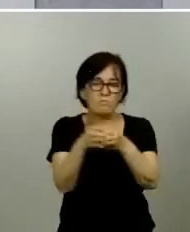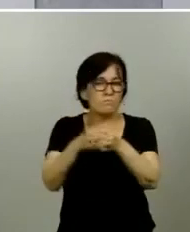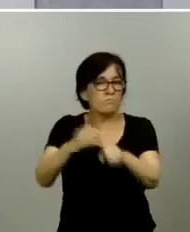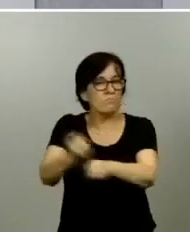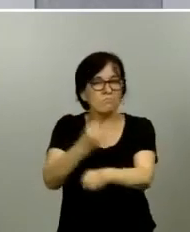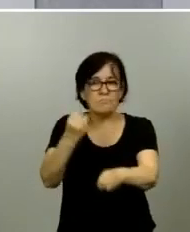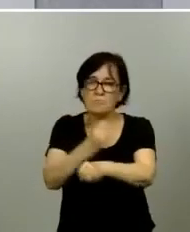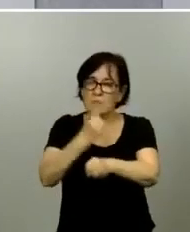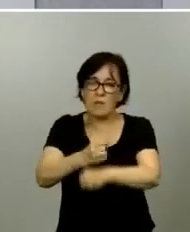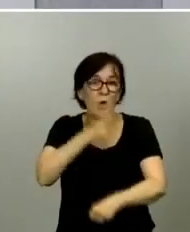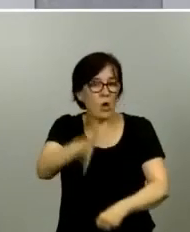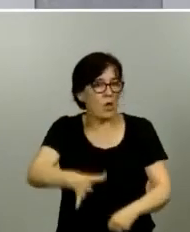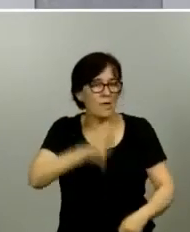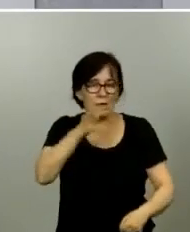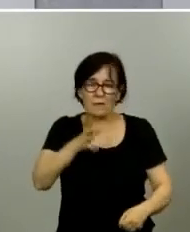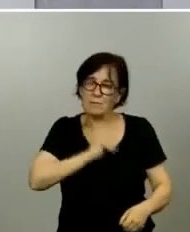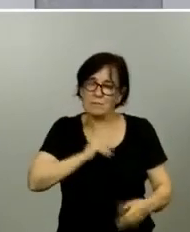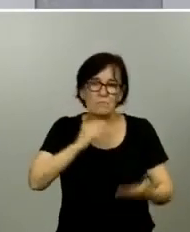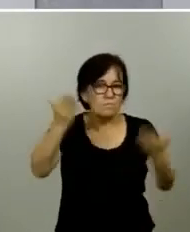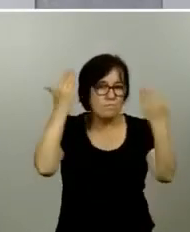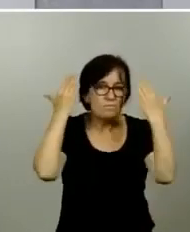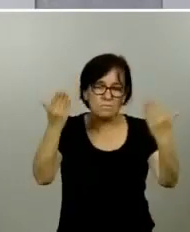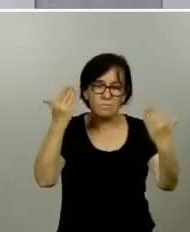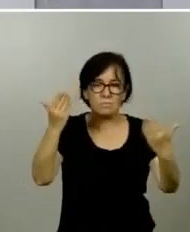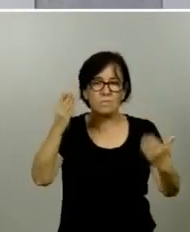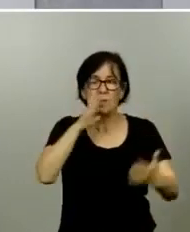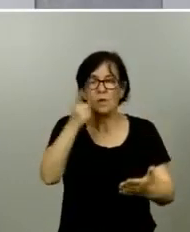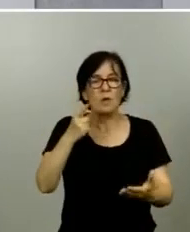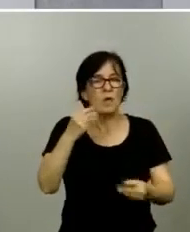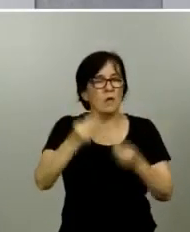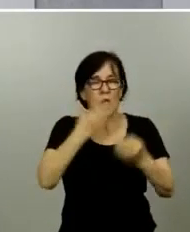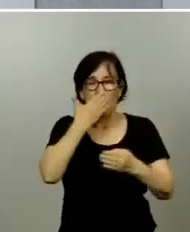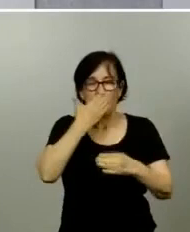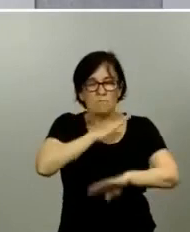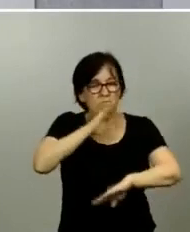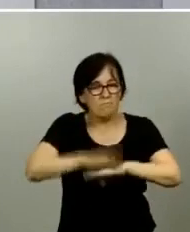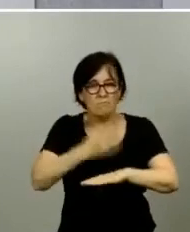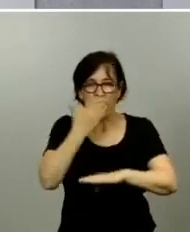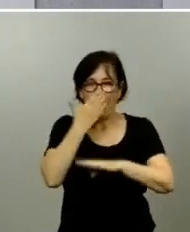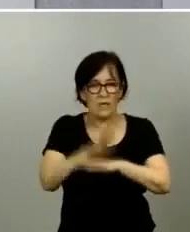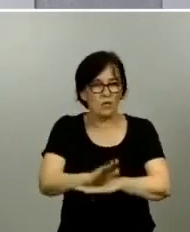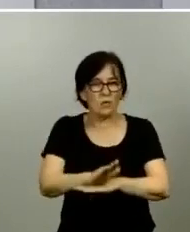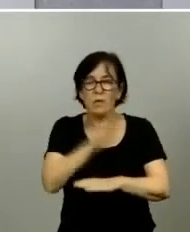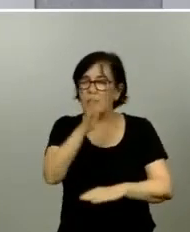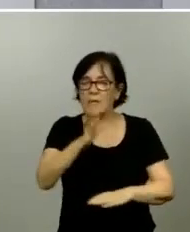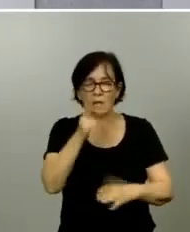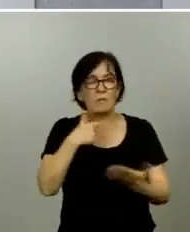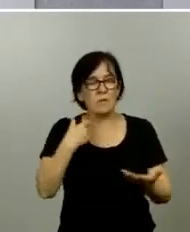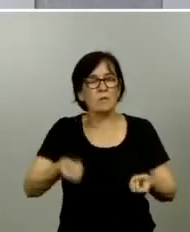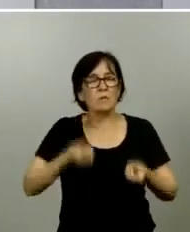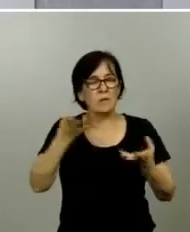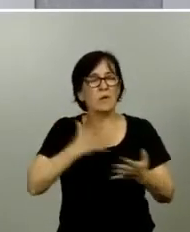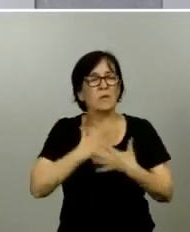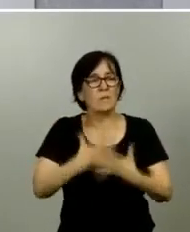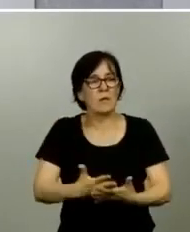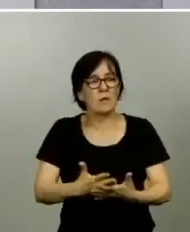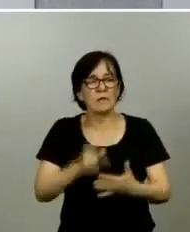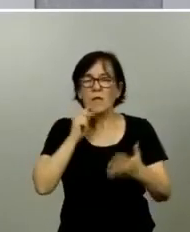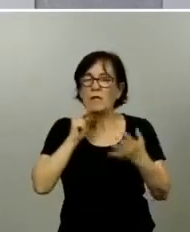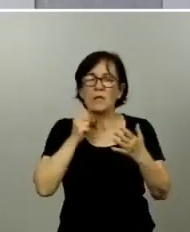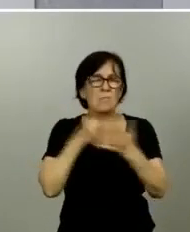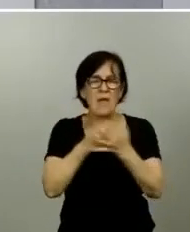que han tenido un comportamiento ejemplar y manifestar también la voluntad de máxima transparencia